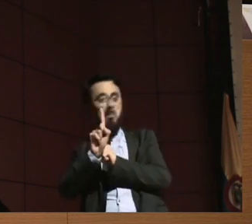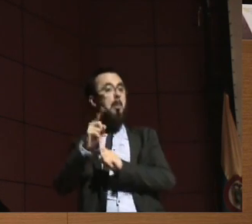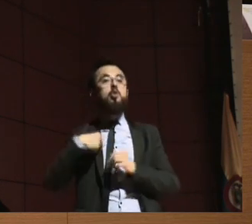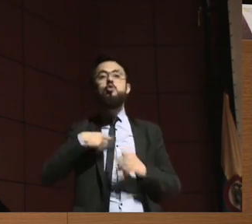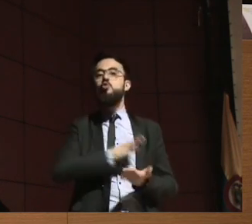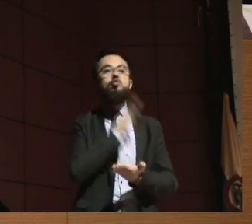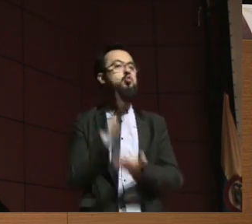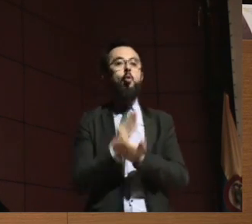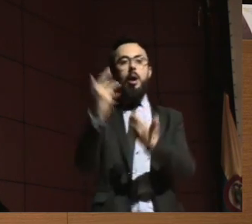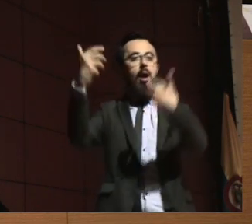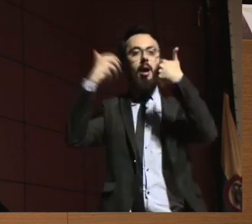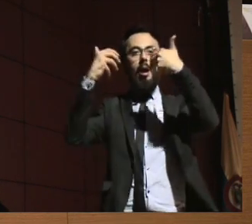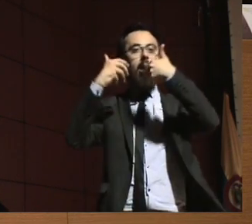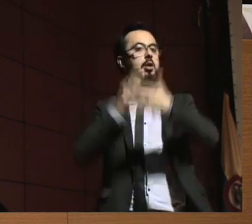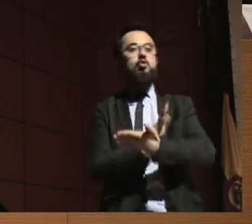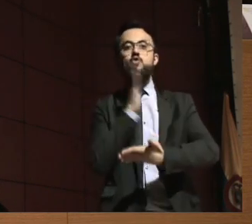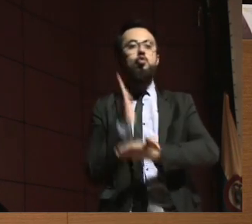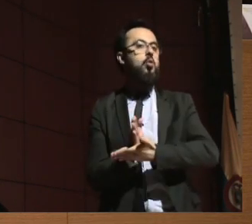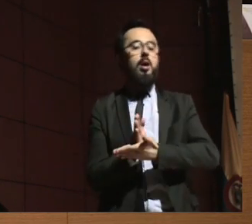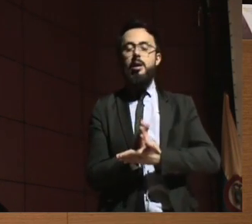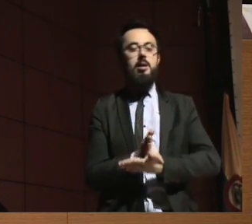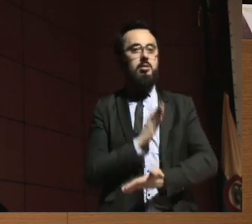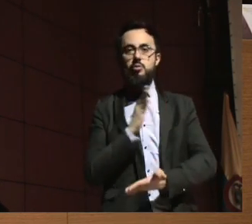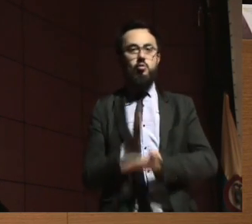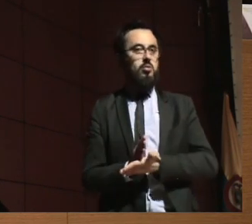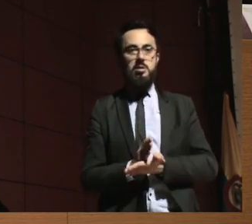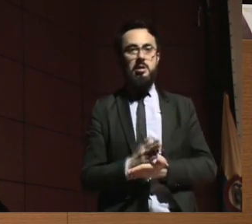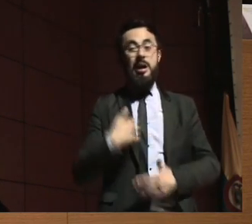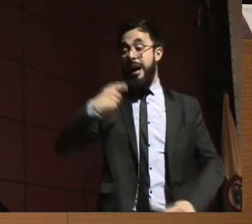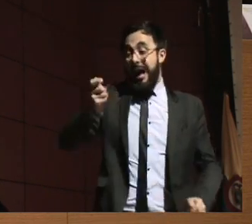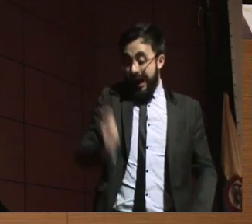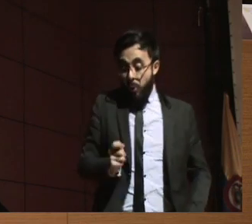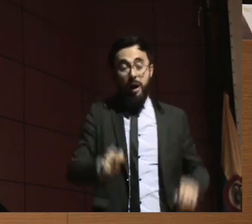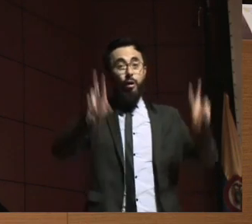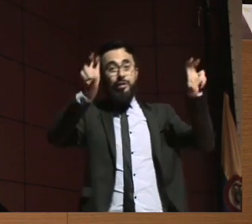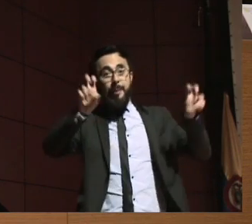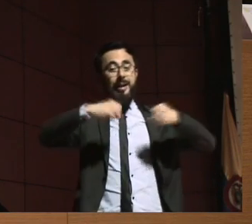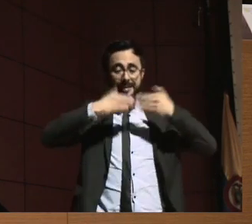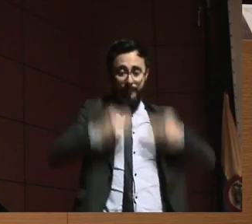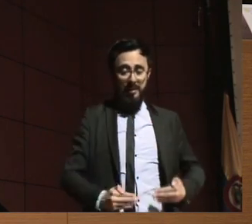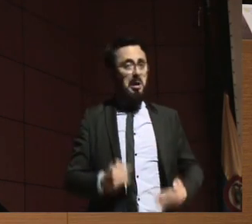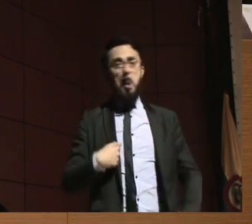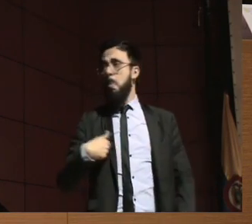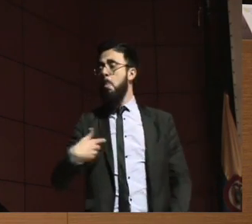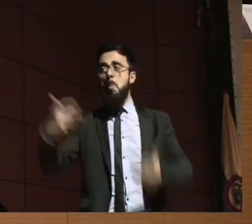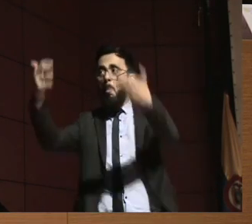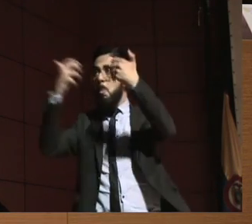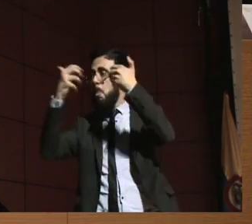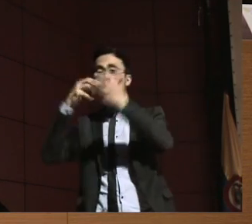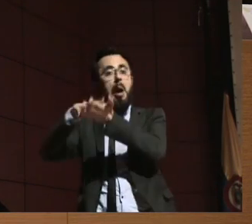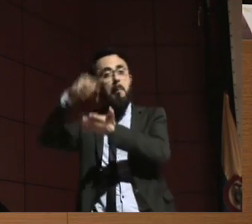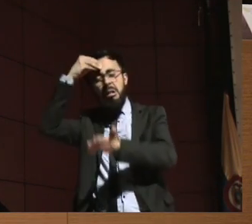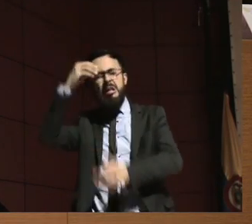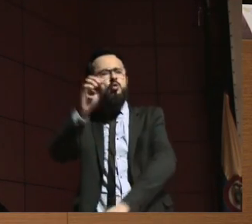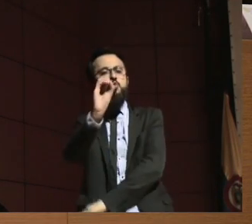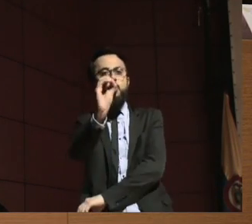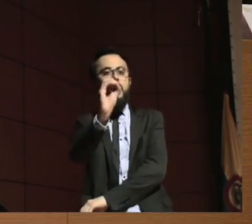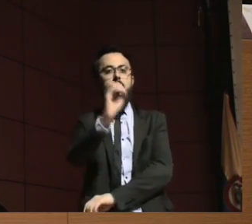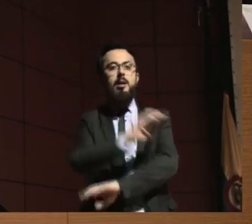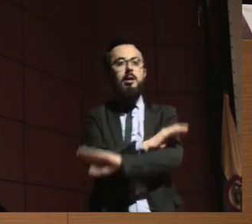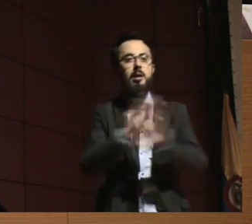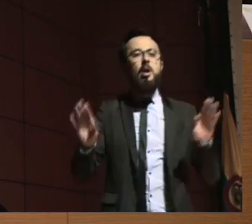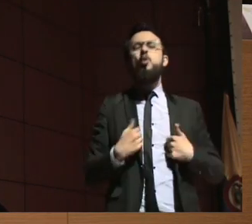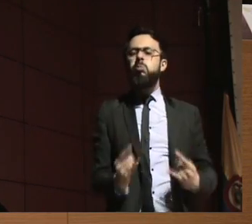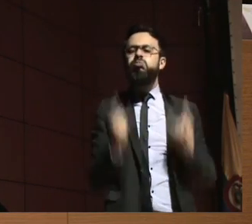me enseñaron a ser abogado de personas con discapacidad porque eso no se aprende ni se enseña, eso se vive con la gente. Y uno tiene que